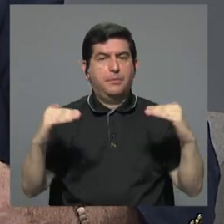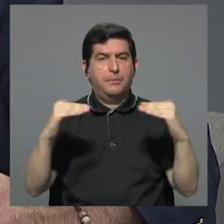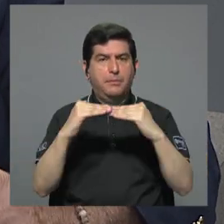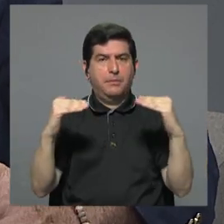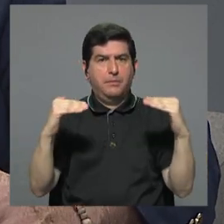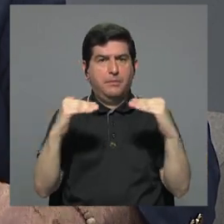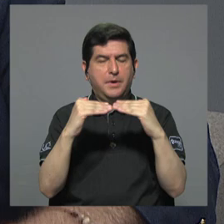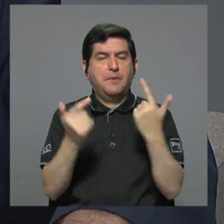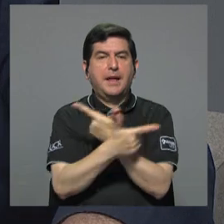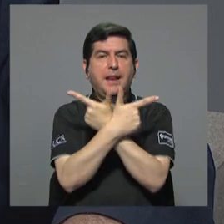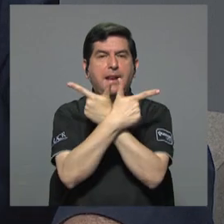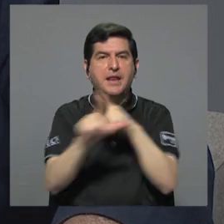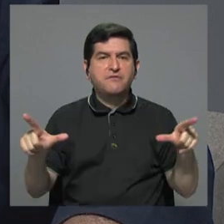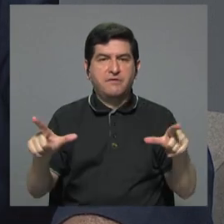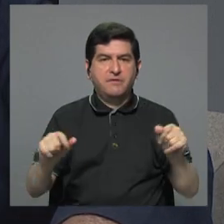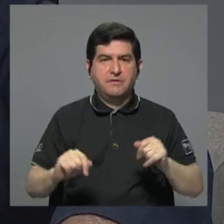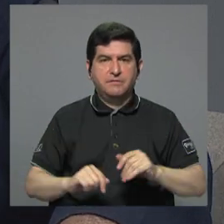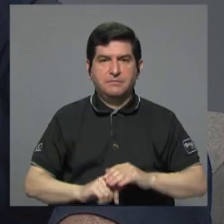de libertad.